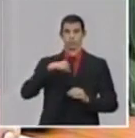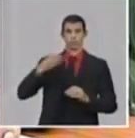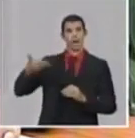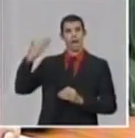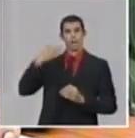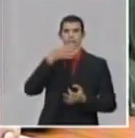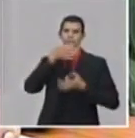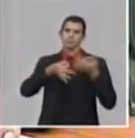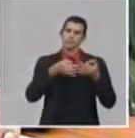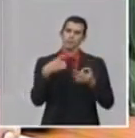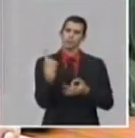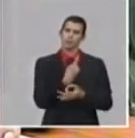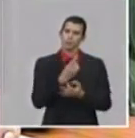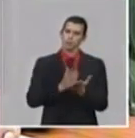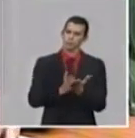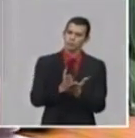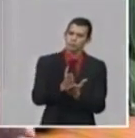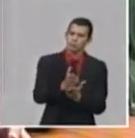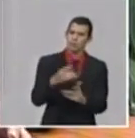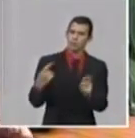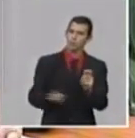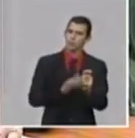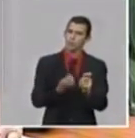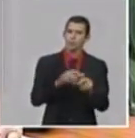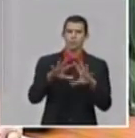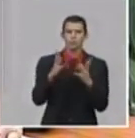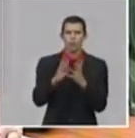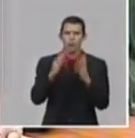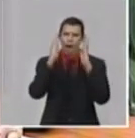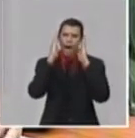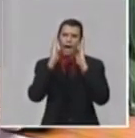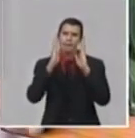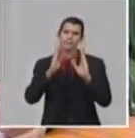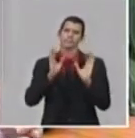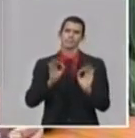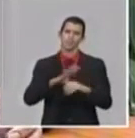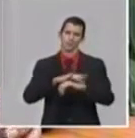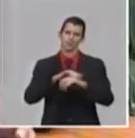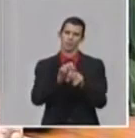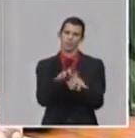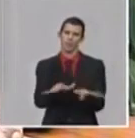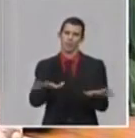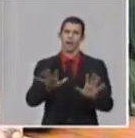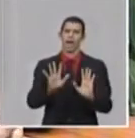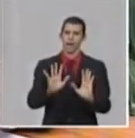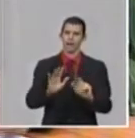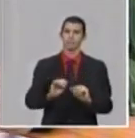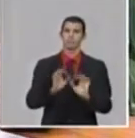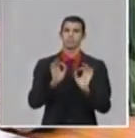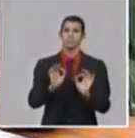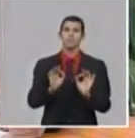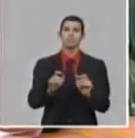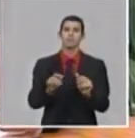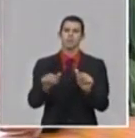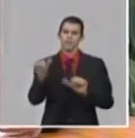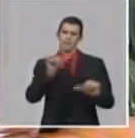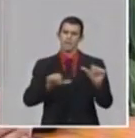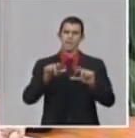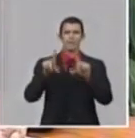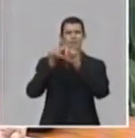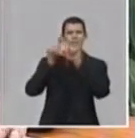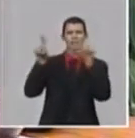En el caso del proyecto 258, a mediados del mes de marzo, empiezan a publicarse